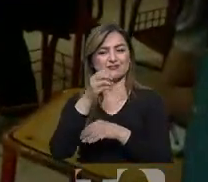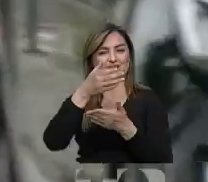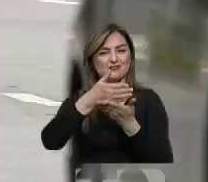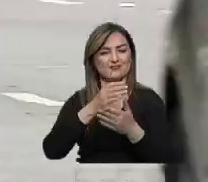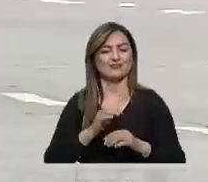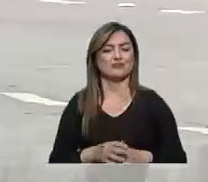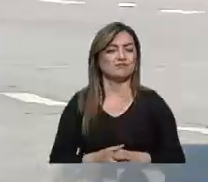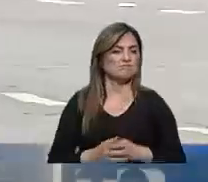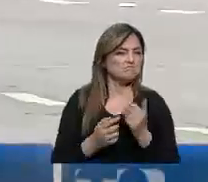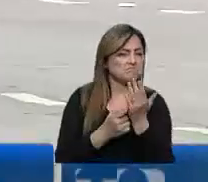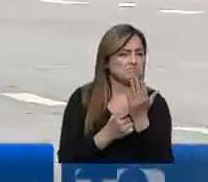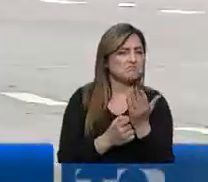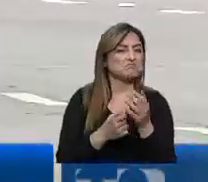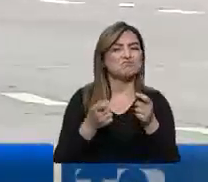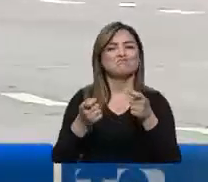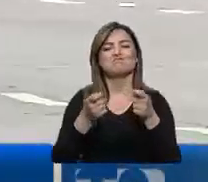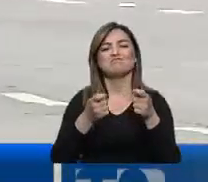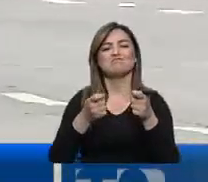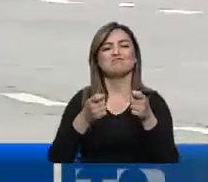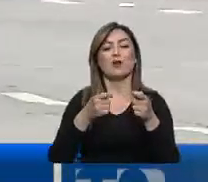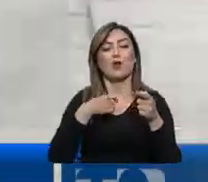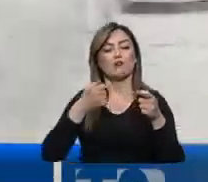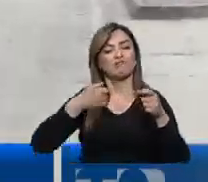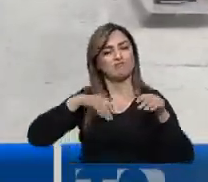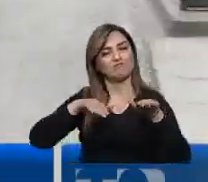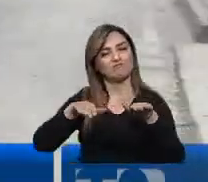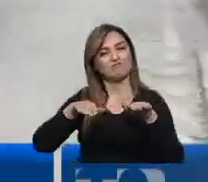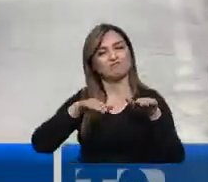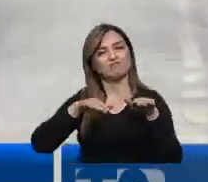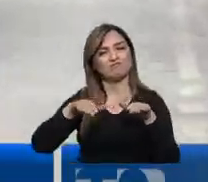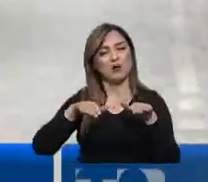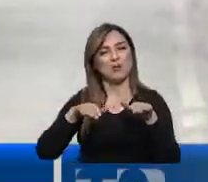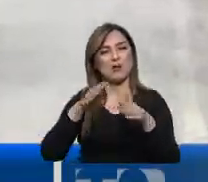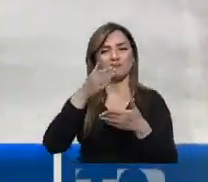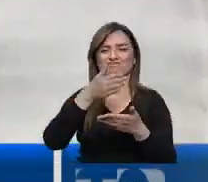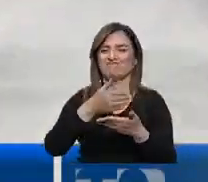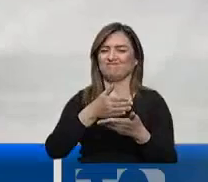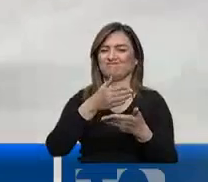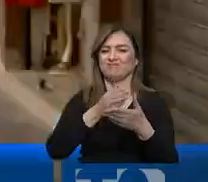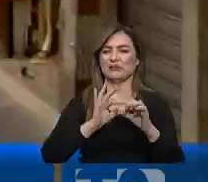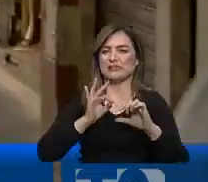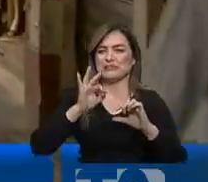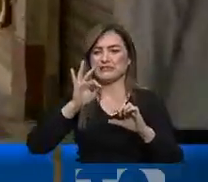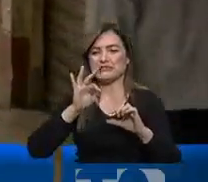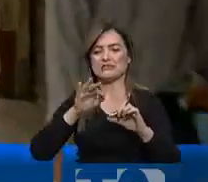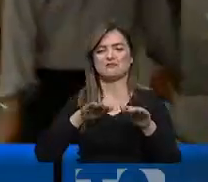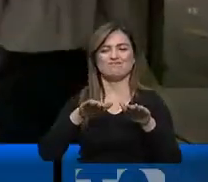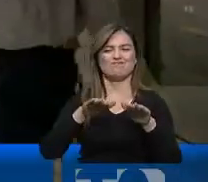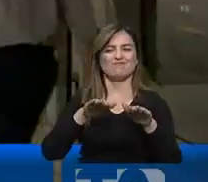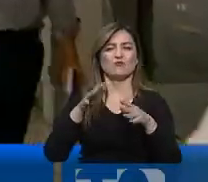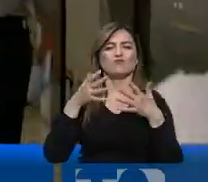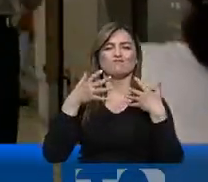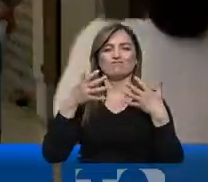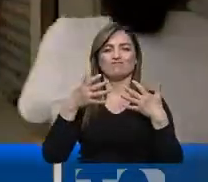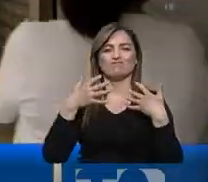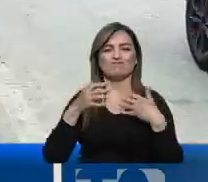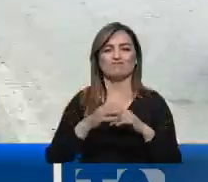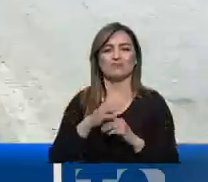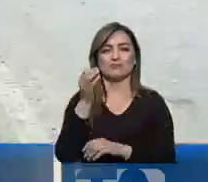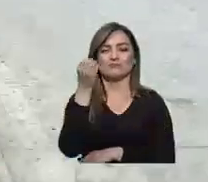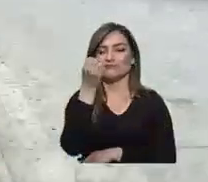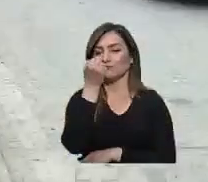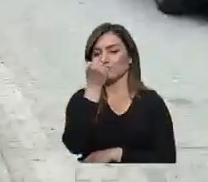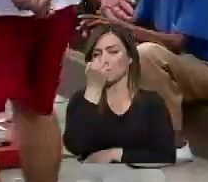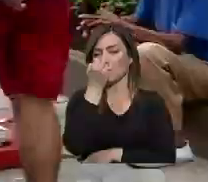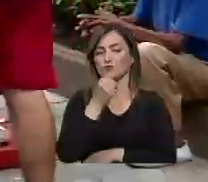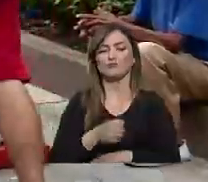la posibilidad de regular la movilidad con el fin de frenar la curva de contagio al ser Guayaquil, una ciudad en semáforo rojo.